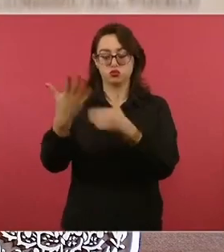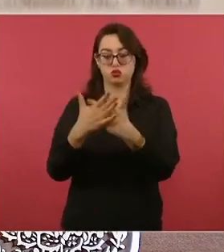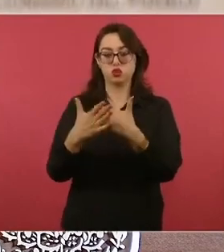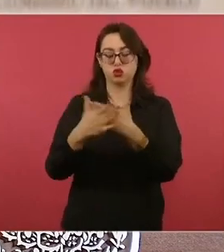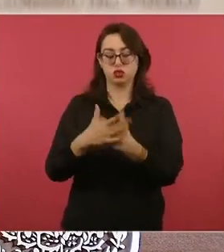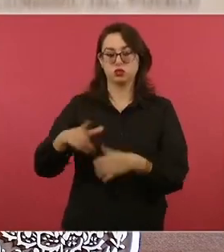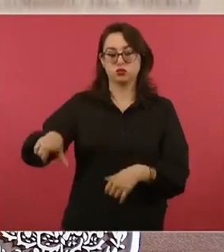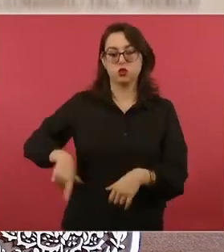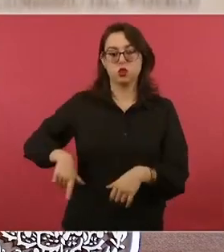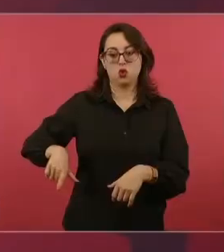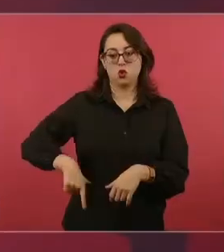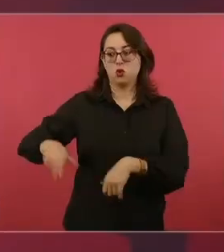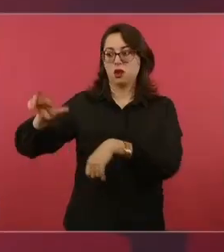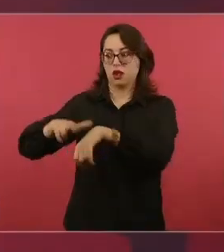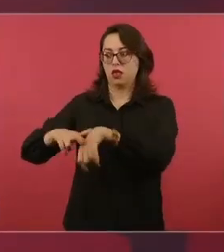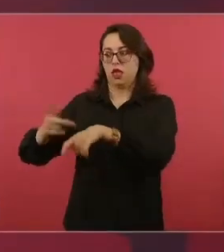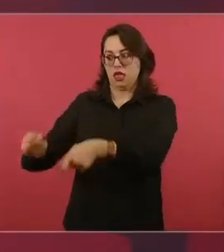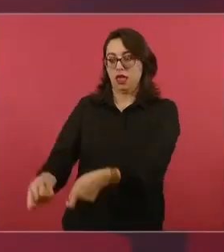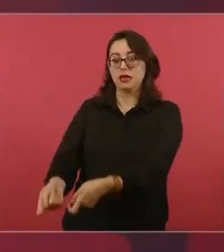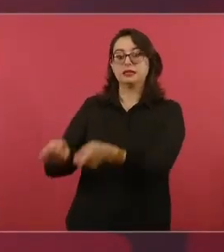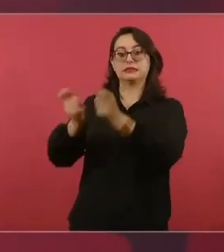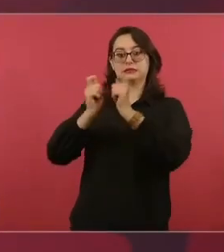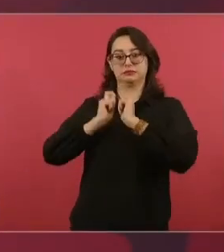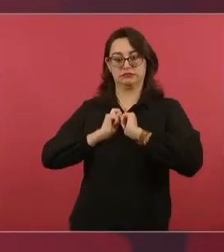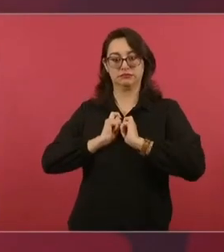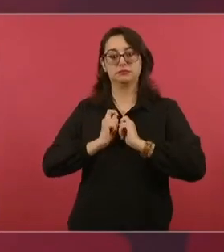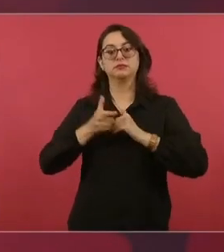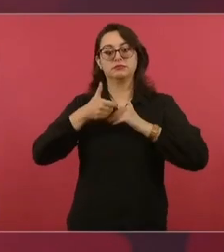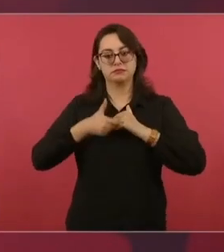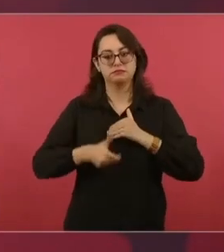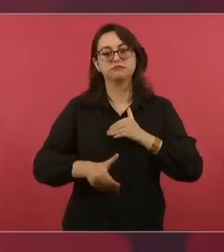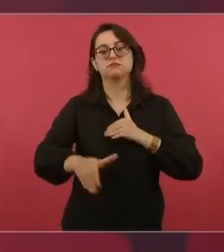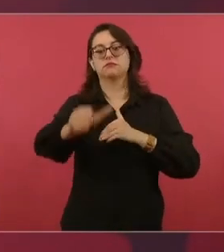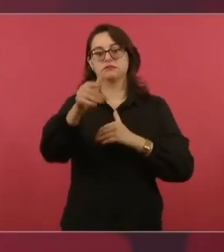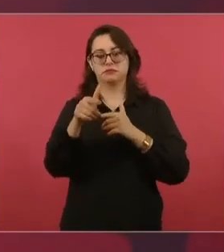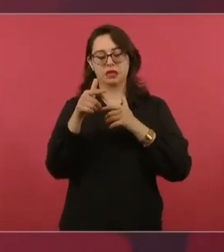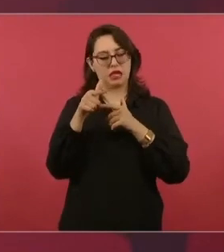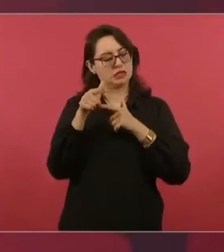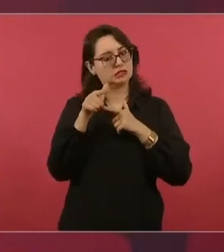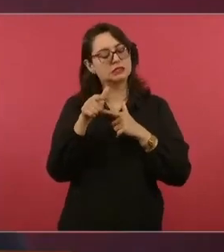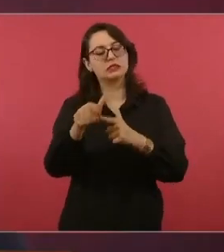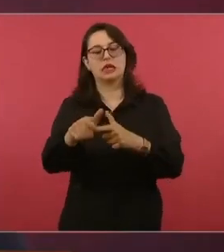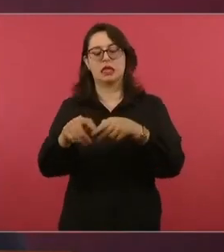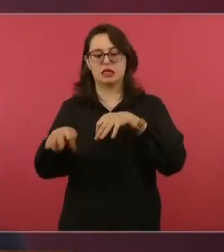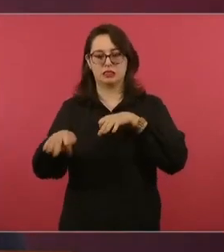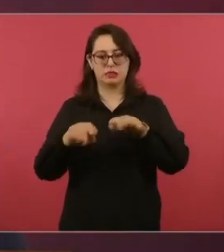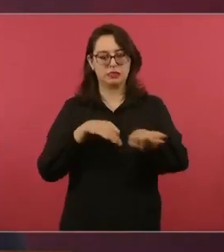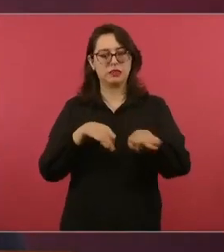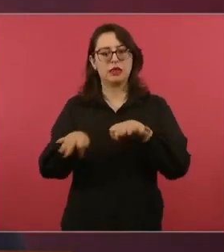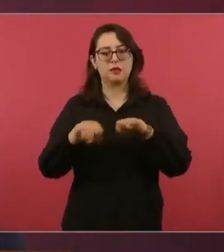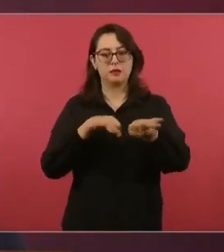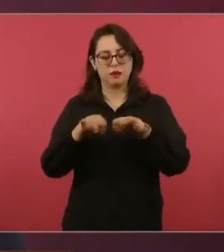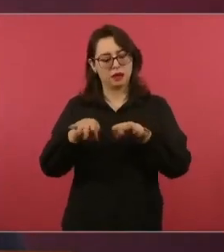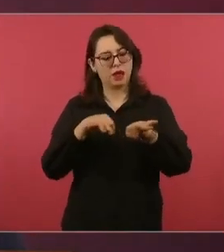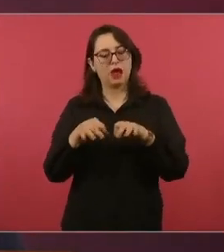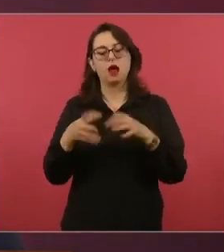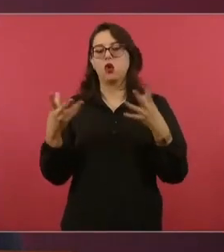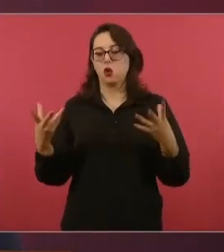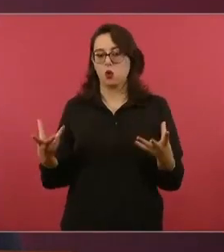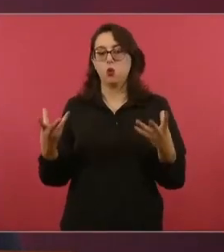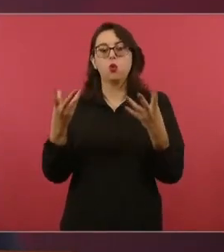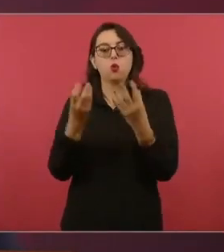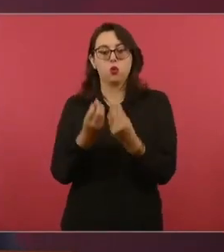en próximos días será una administración que dará seguimiento y dará un trabajo colaborativo para